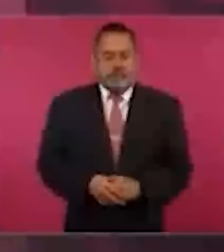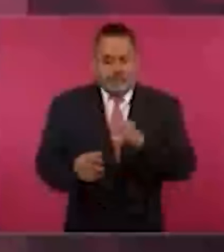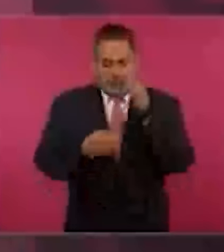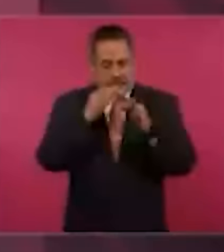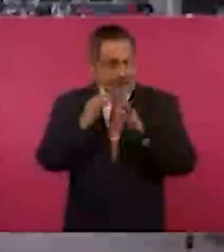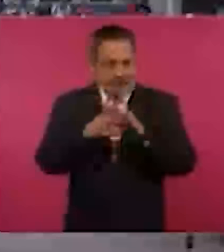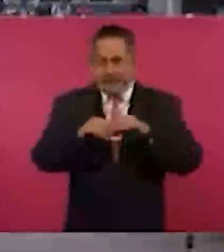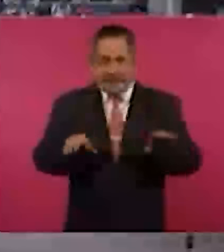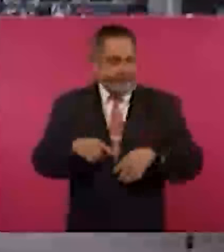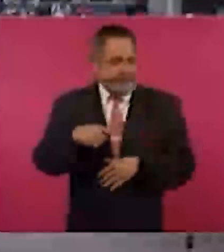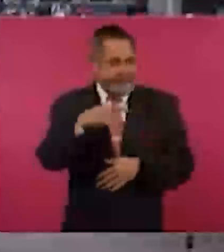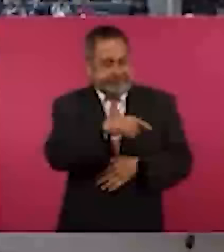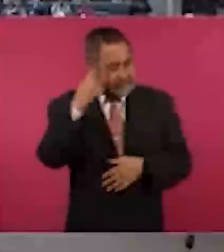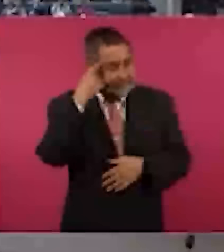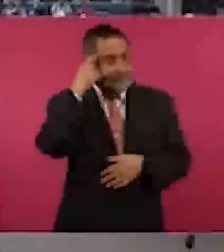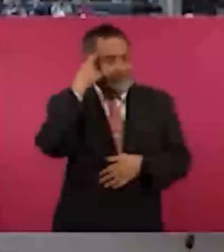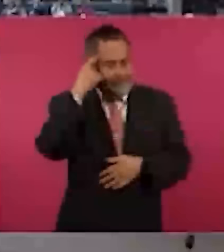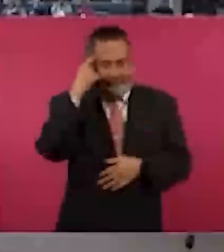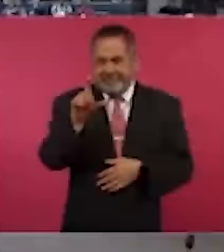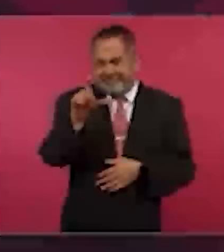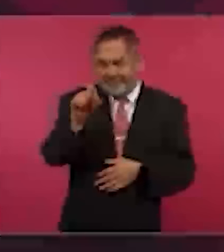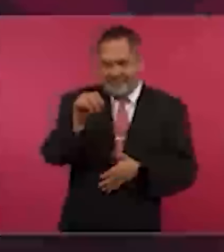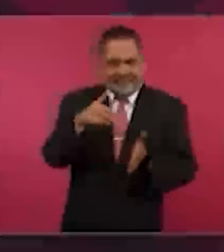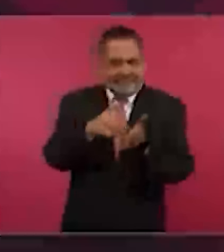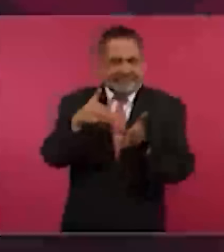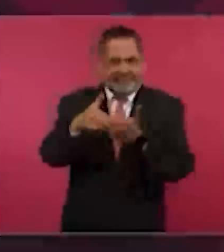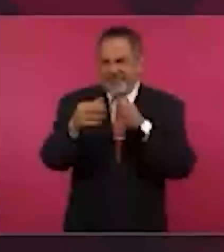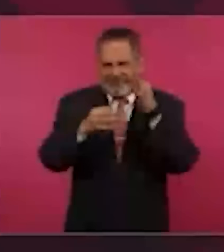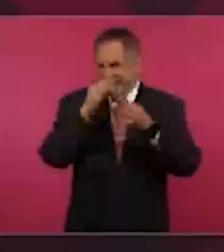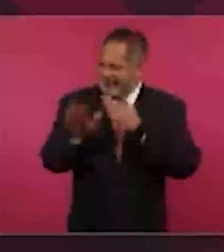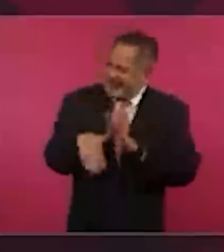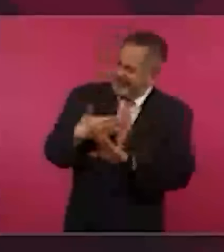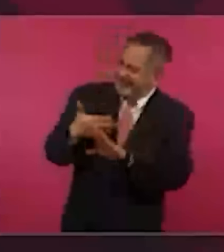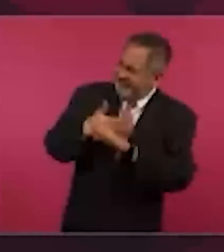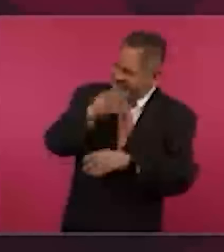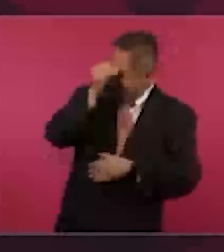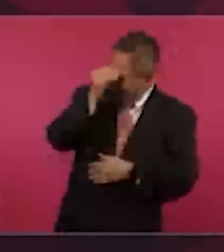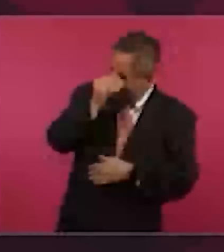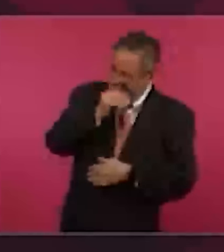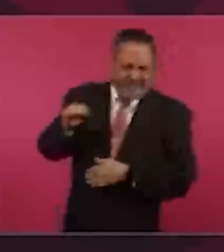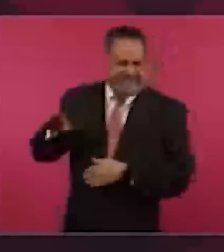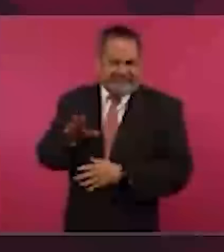20 millones de menciones con la frase